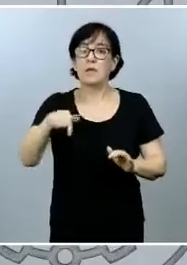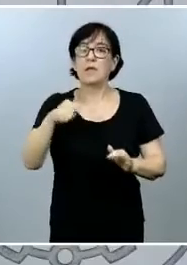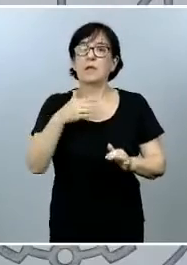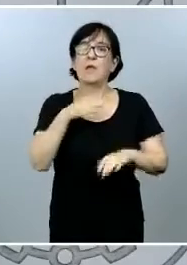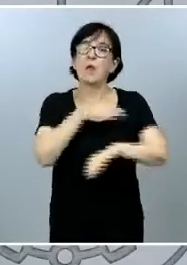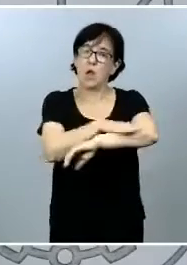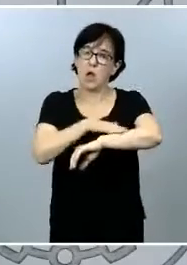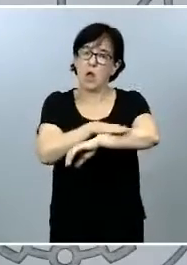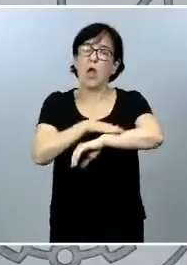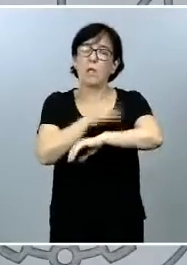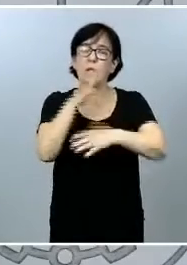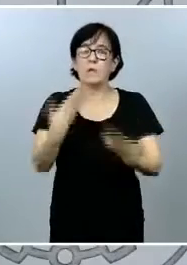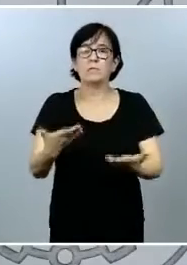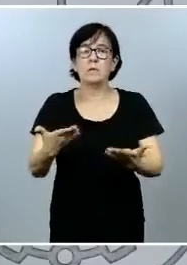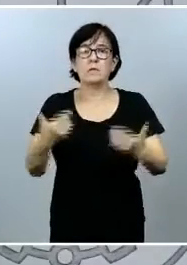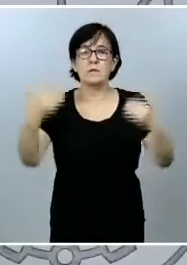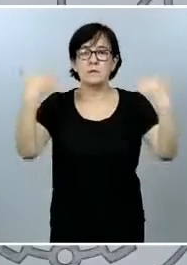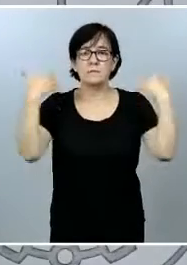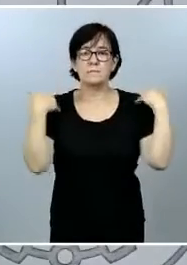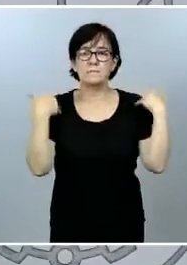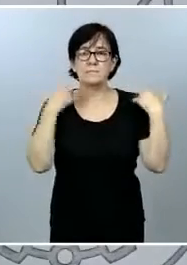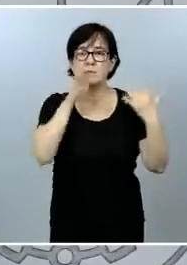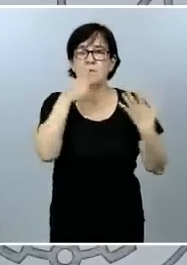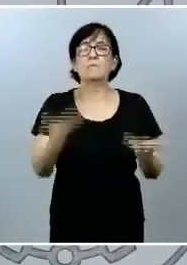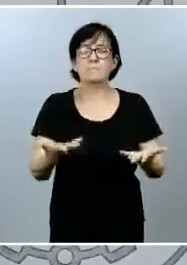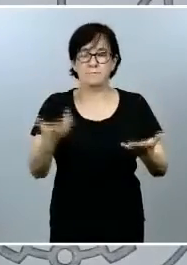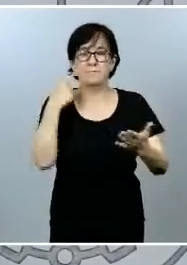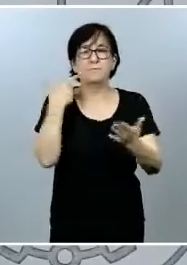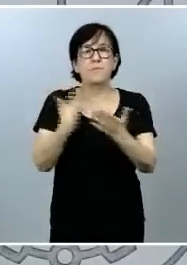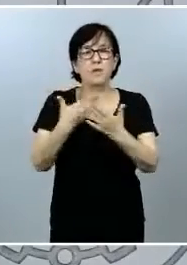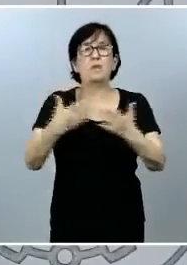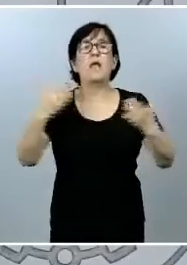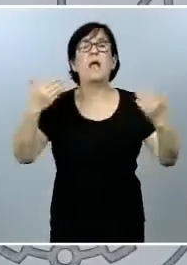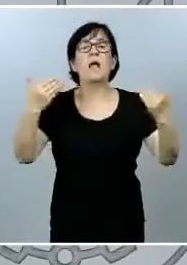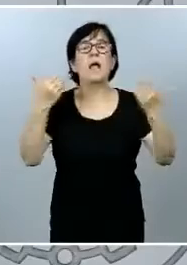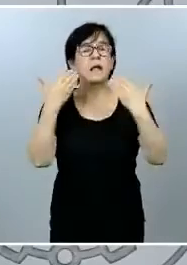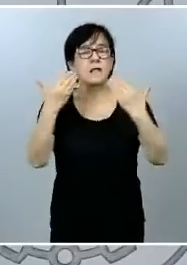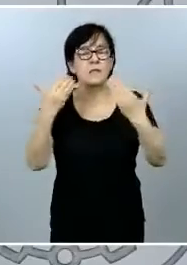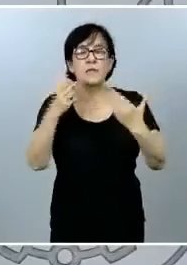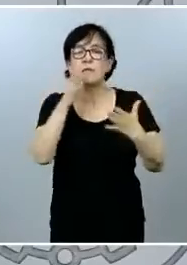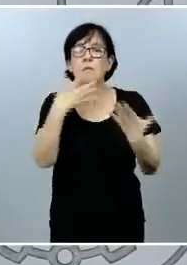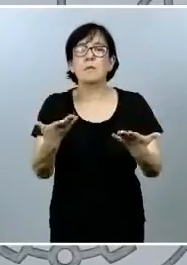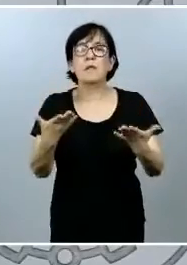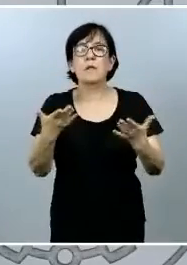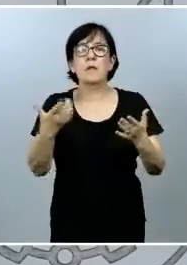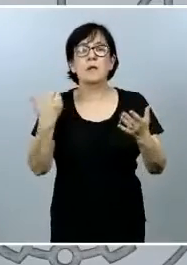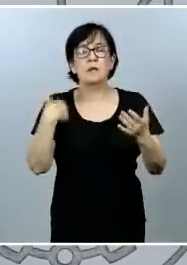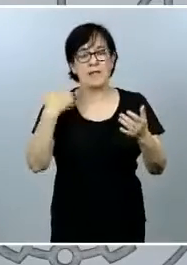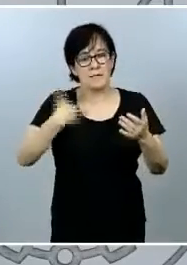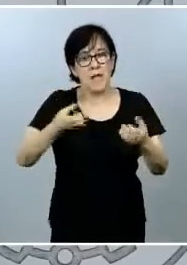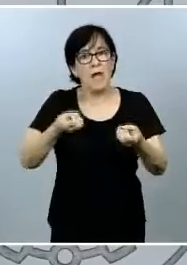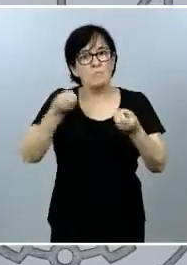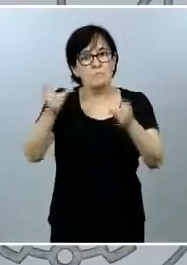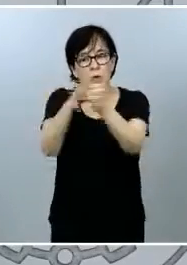Y queremos también mostrar nuestro agradecimiento a los partidos que ya han manifestado su intención de